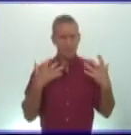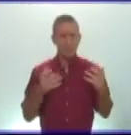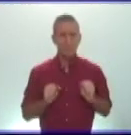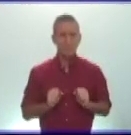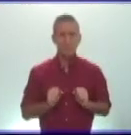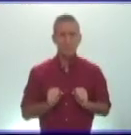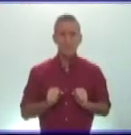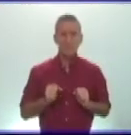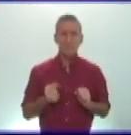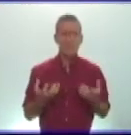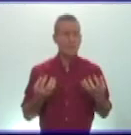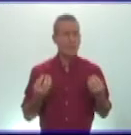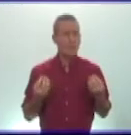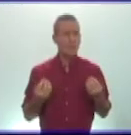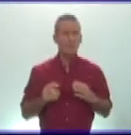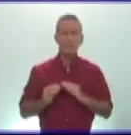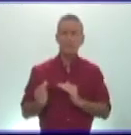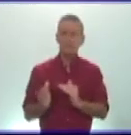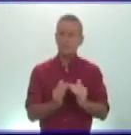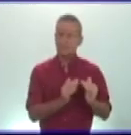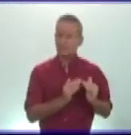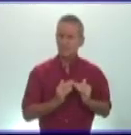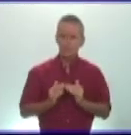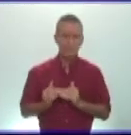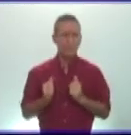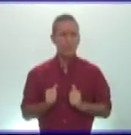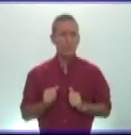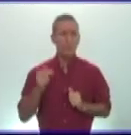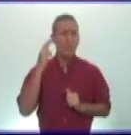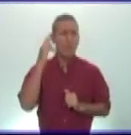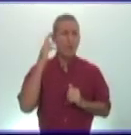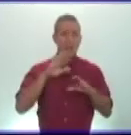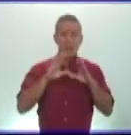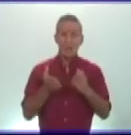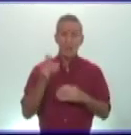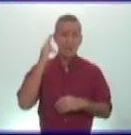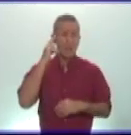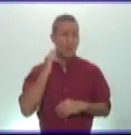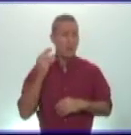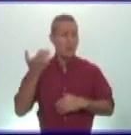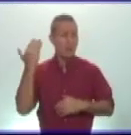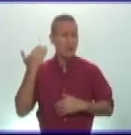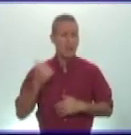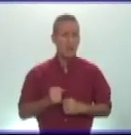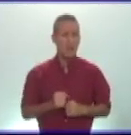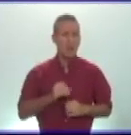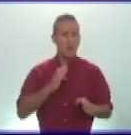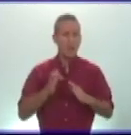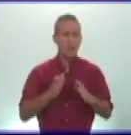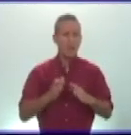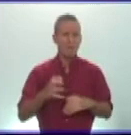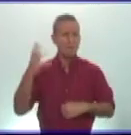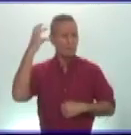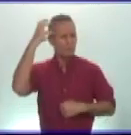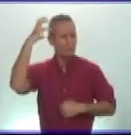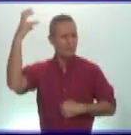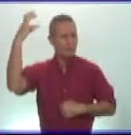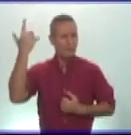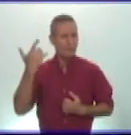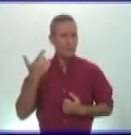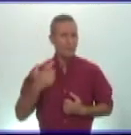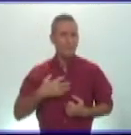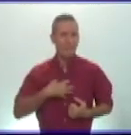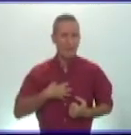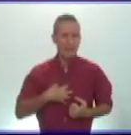civilizaciones del mundo antiguo que las religiones claramente han servido han estado en función del estado pero como también han tenido un